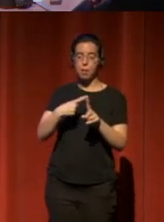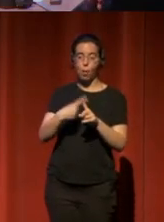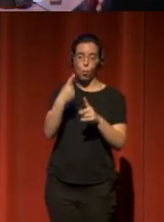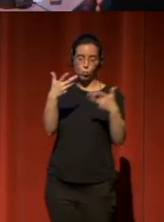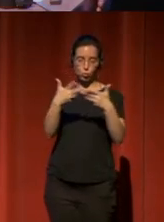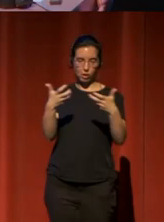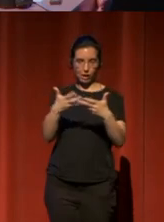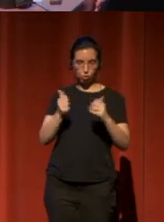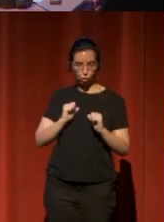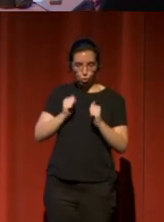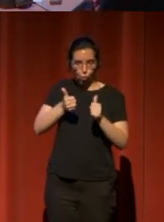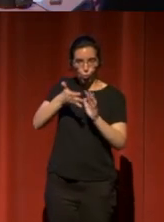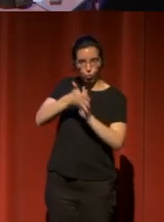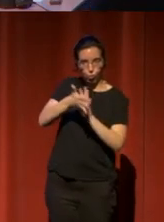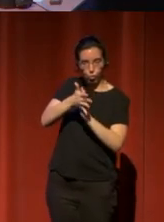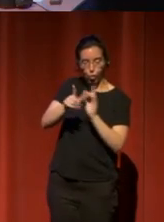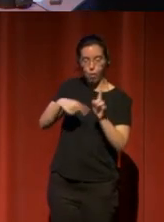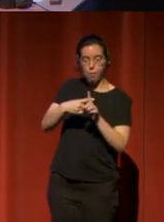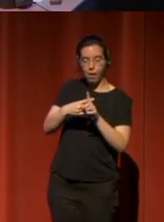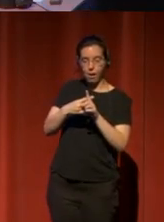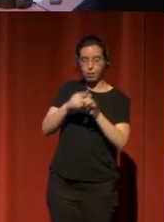introductorio y unas conclusiones de cada mesa.